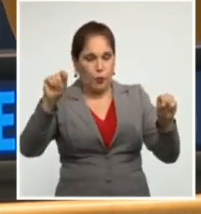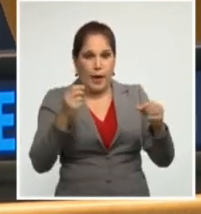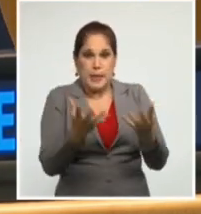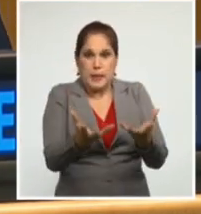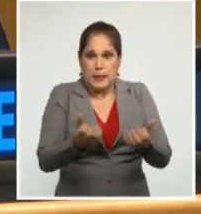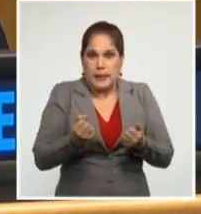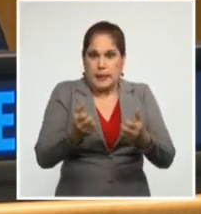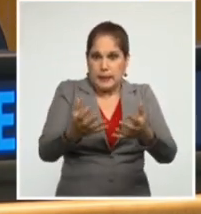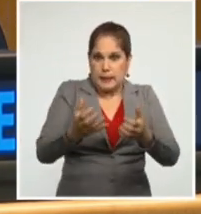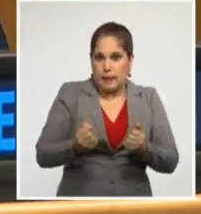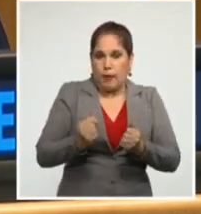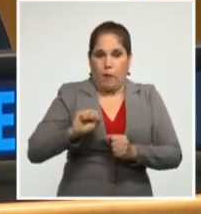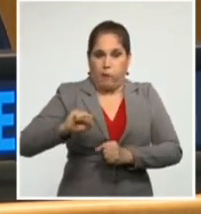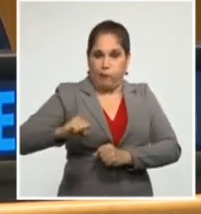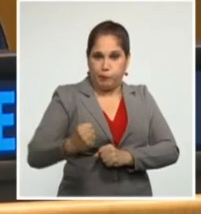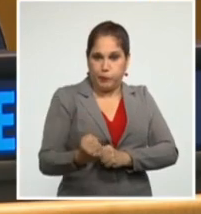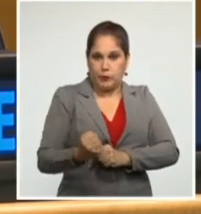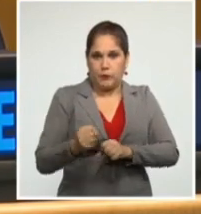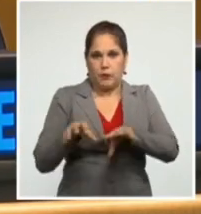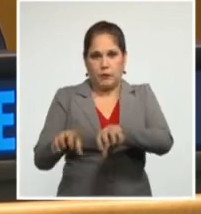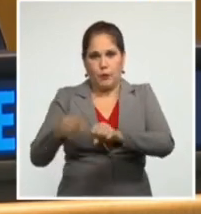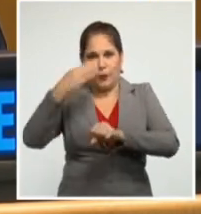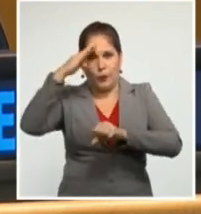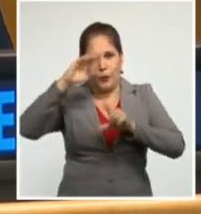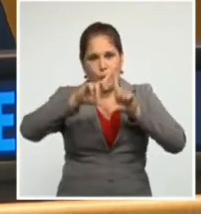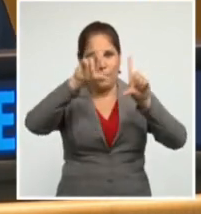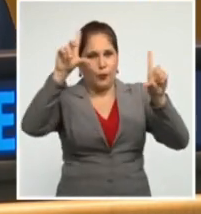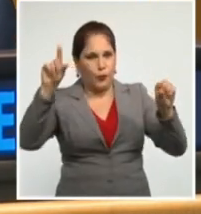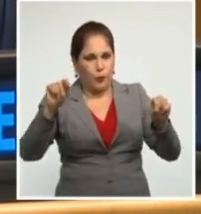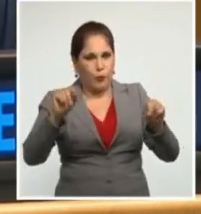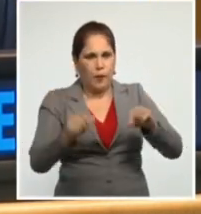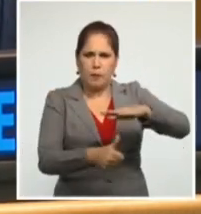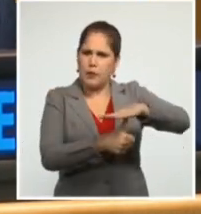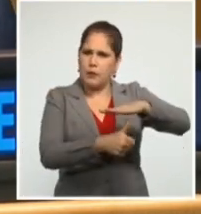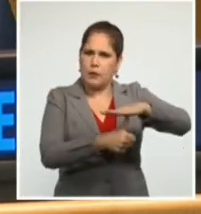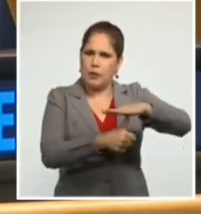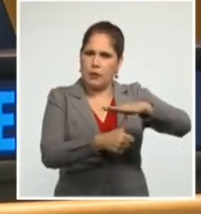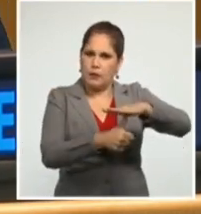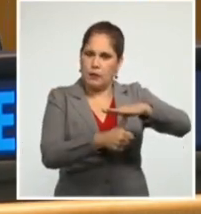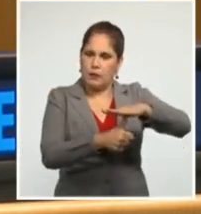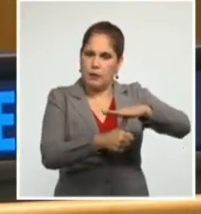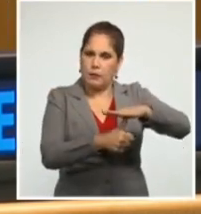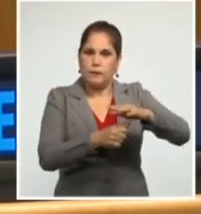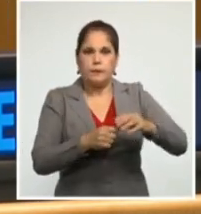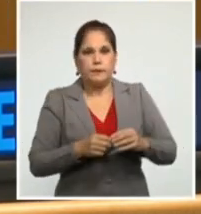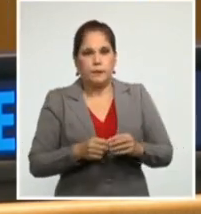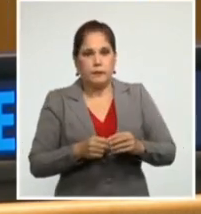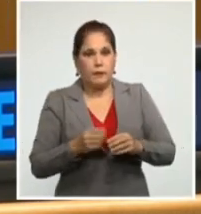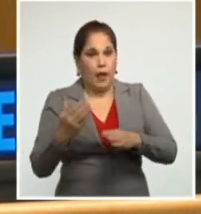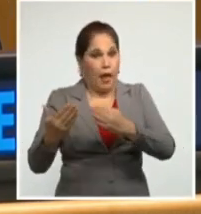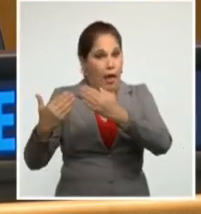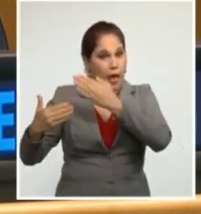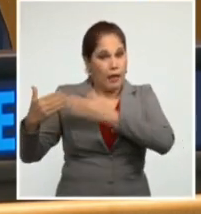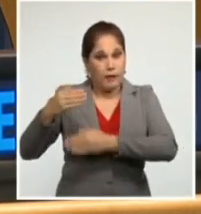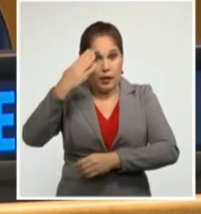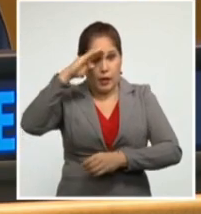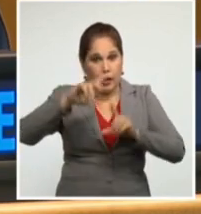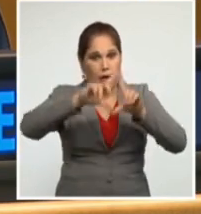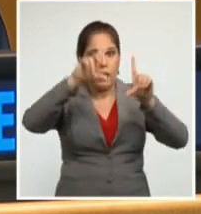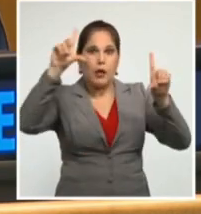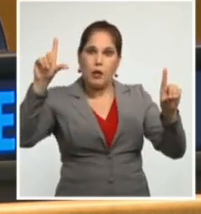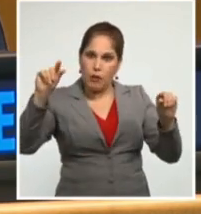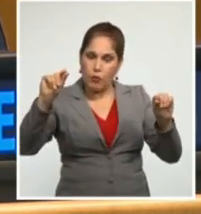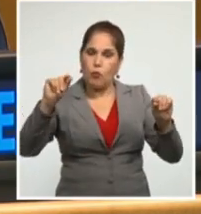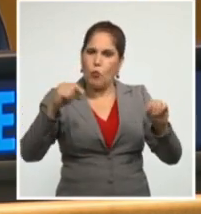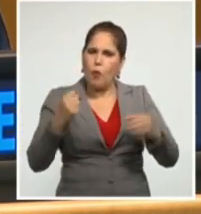de dominación colonial. Señor Presidente, pese a todo lo anterior, Cuba ha renovado su